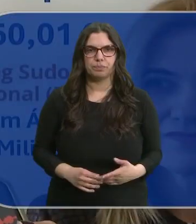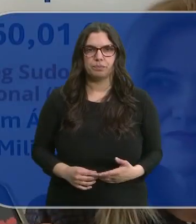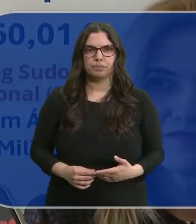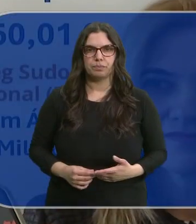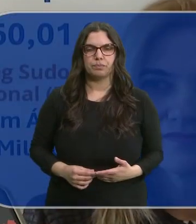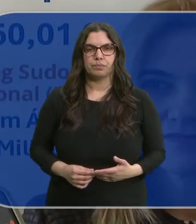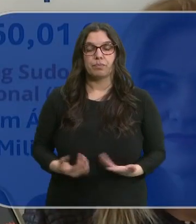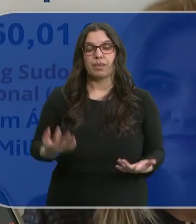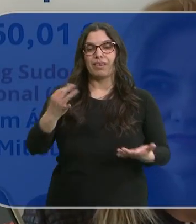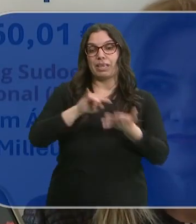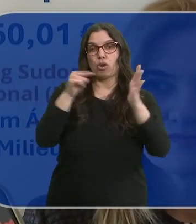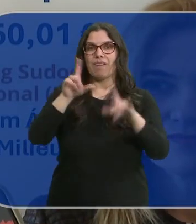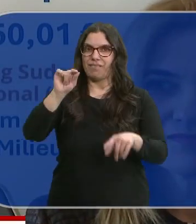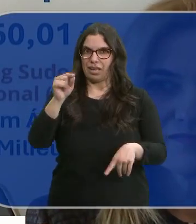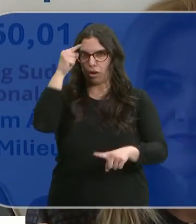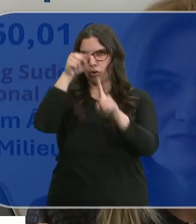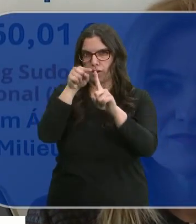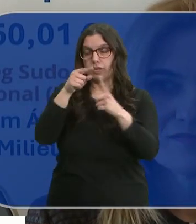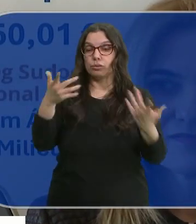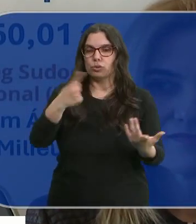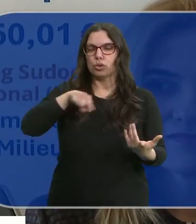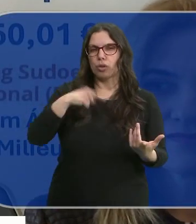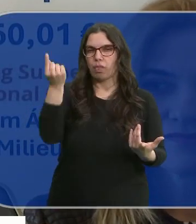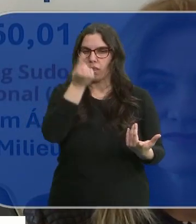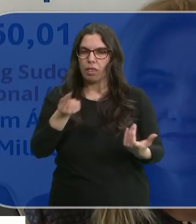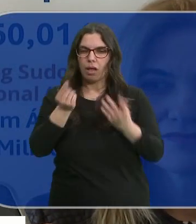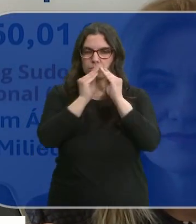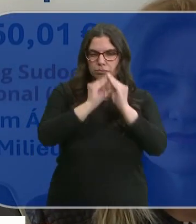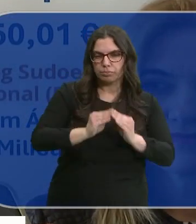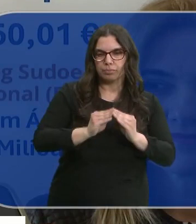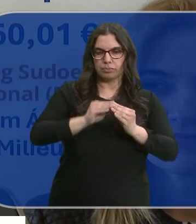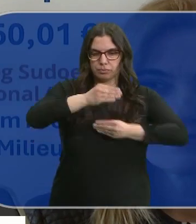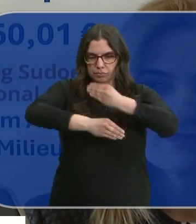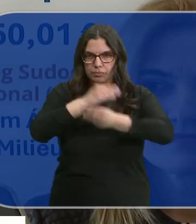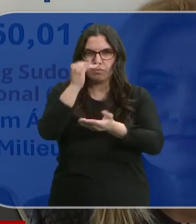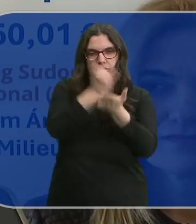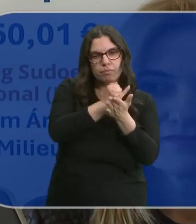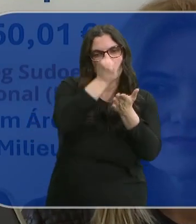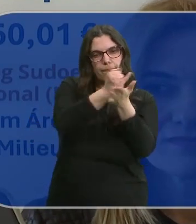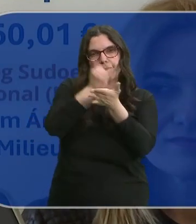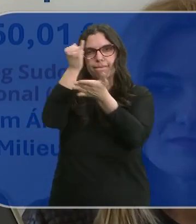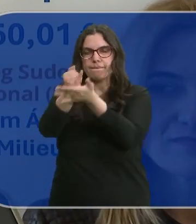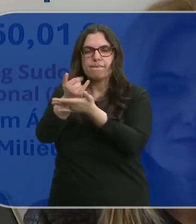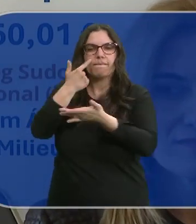Que sean tecnologías baratas, entonces vamos a diseñar y ejecutar pilotos y experimentos sobre humedales